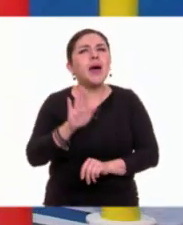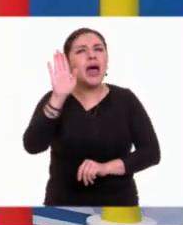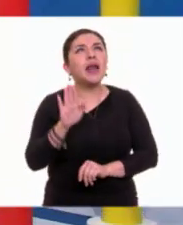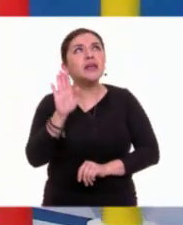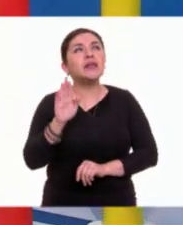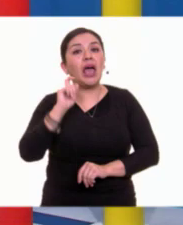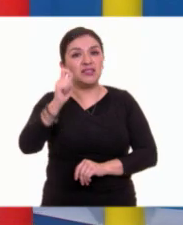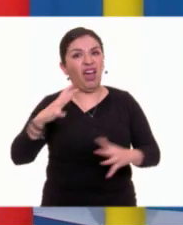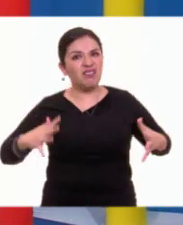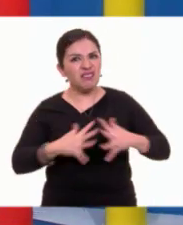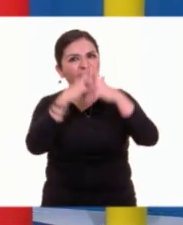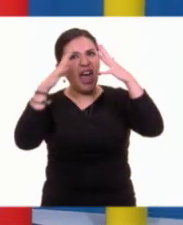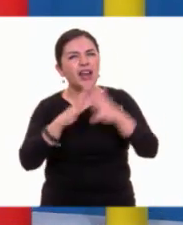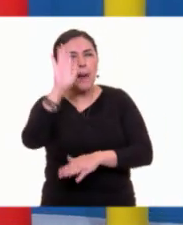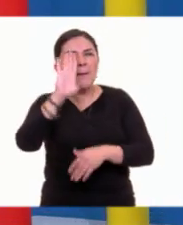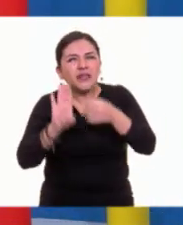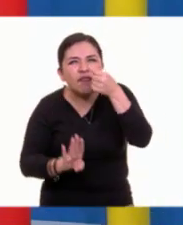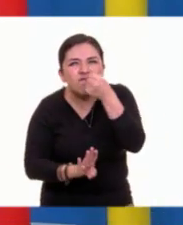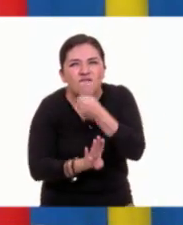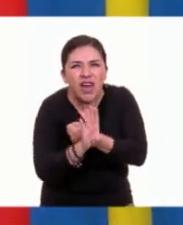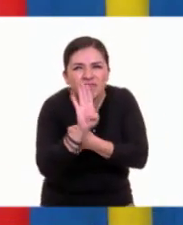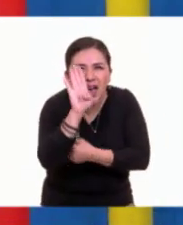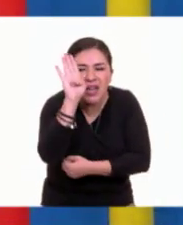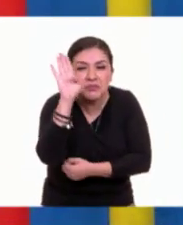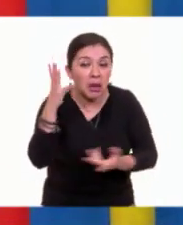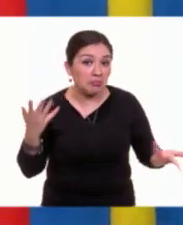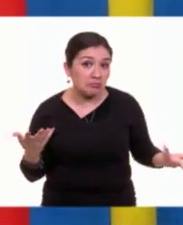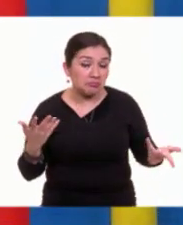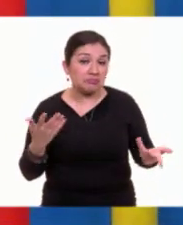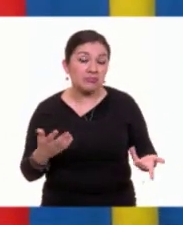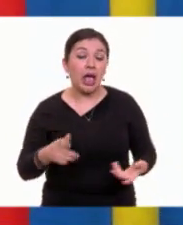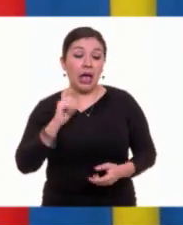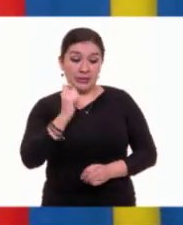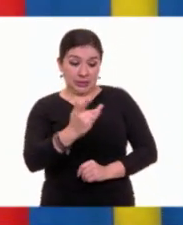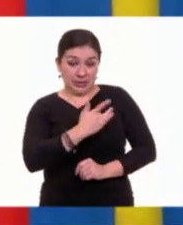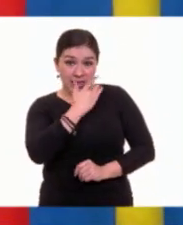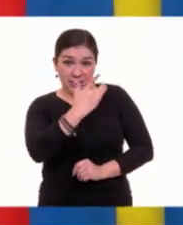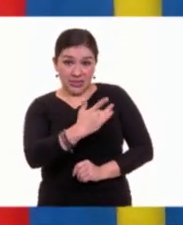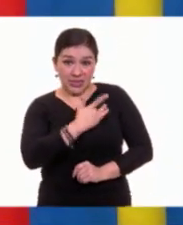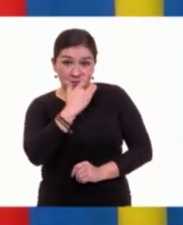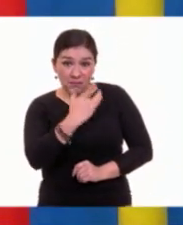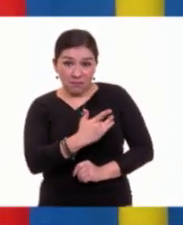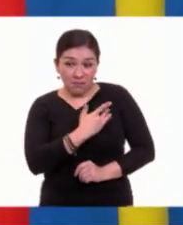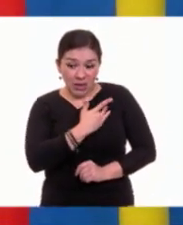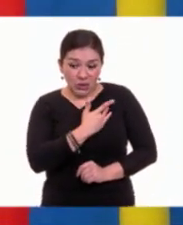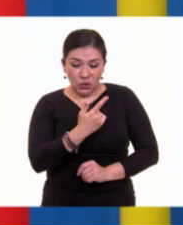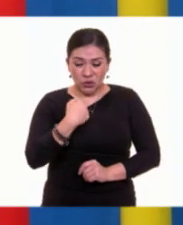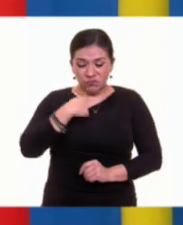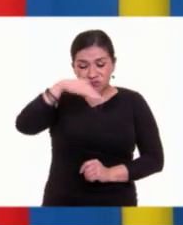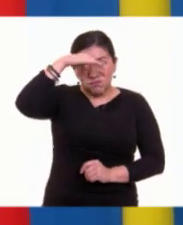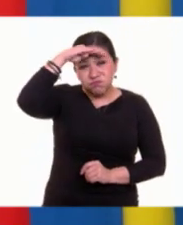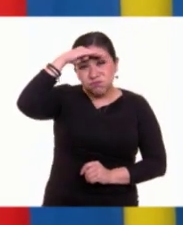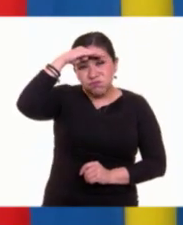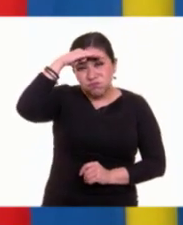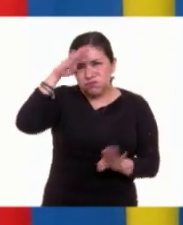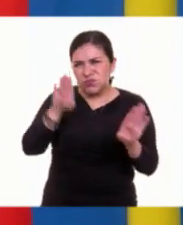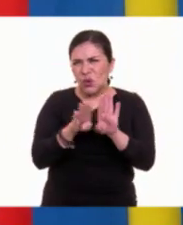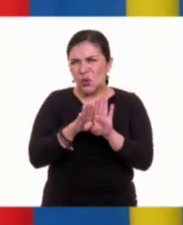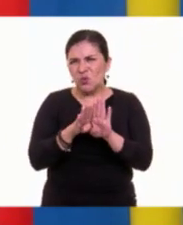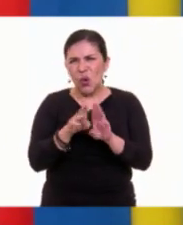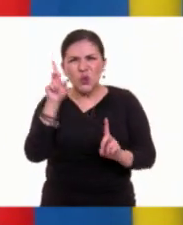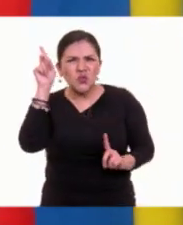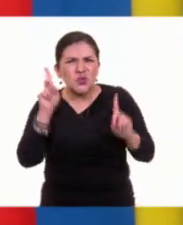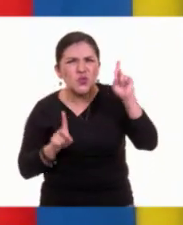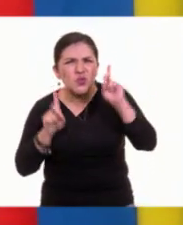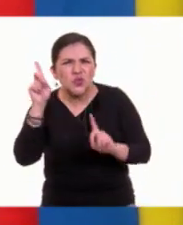de guerreros fantasmas. Y, bueno, en cuanto a los sentimientos, a mí me provoca incertidumbre,